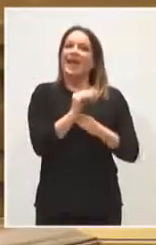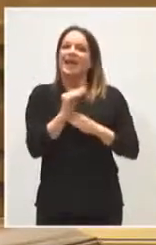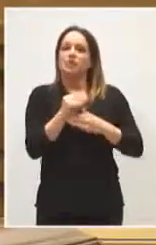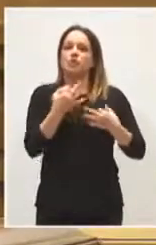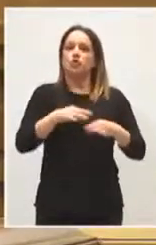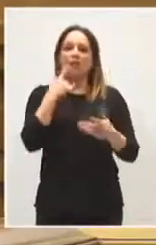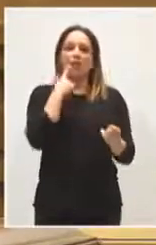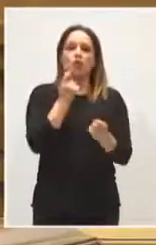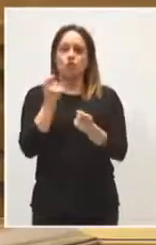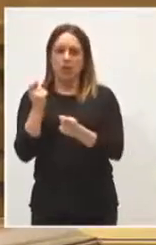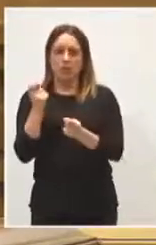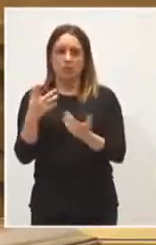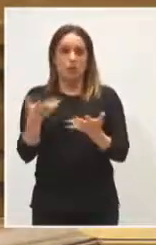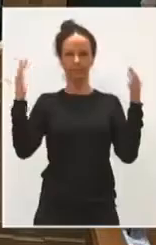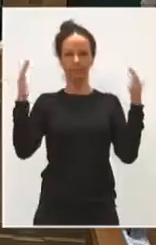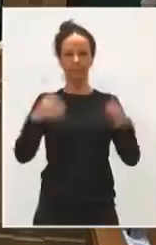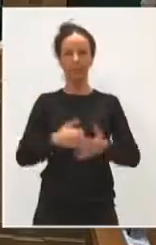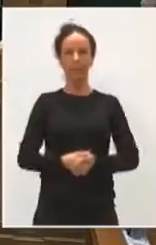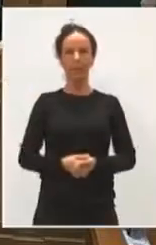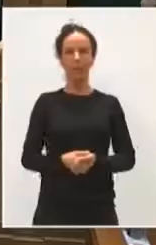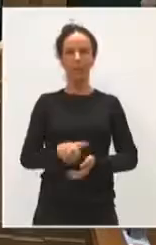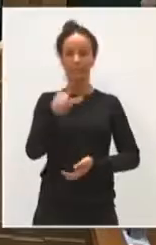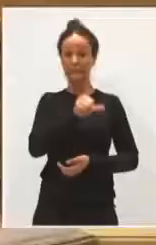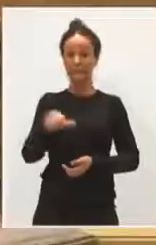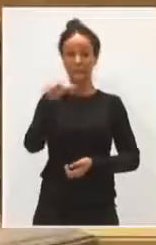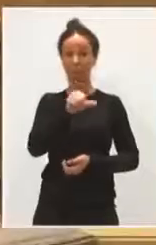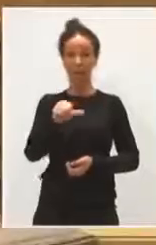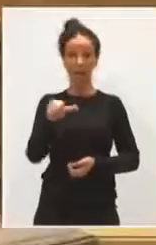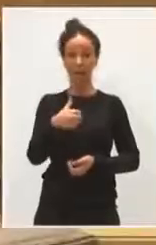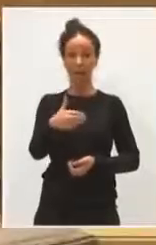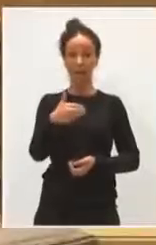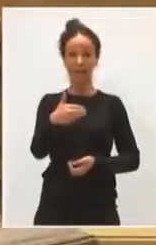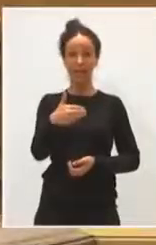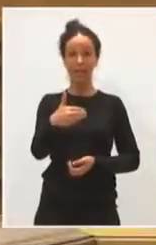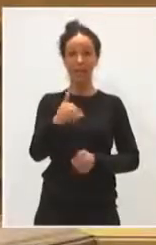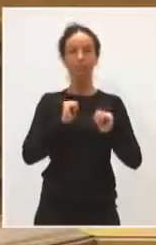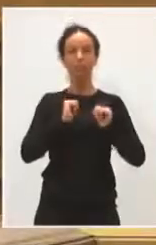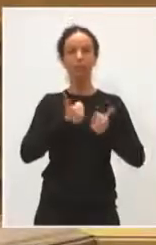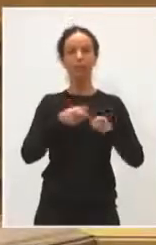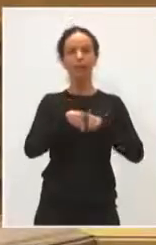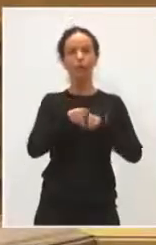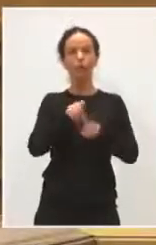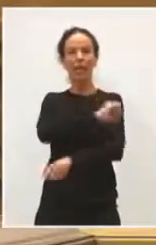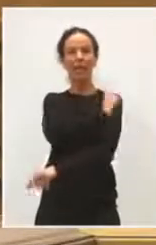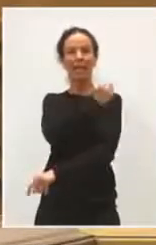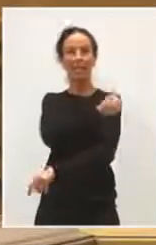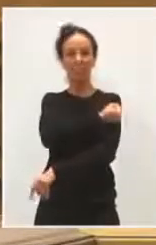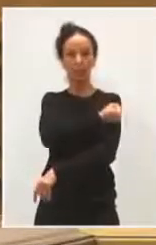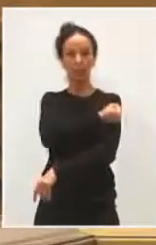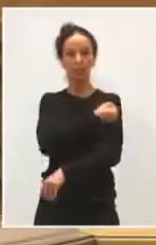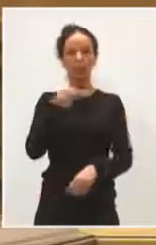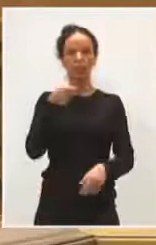para que todos tengamos garantía de eso. En pocas semanas vamos a poner en marcha un registro en el que,